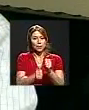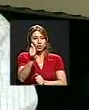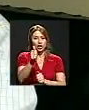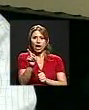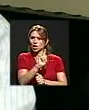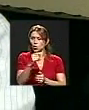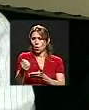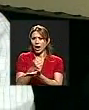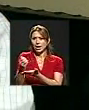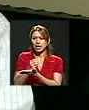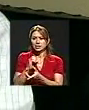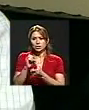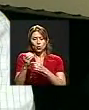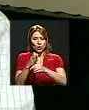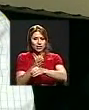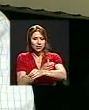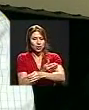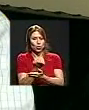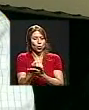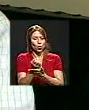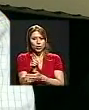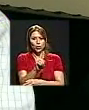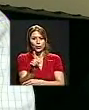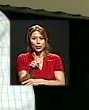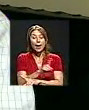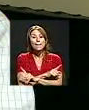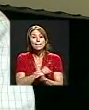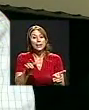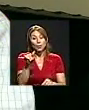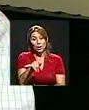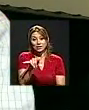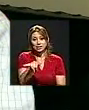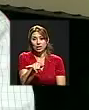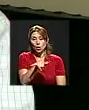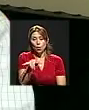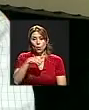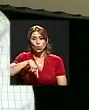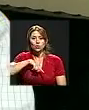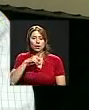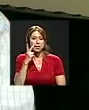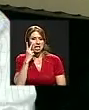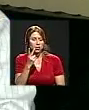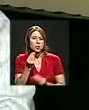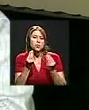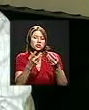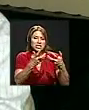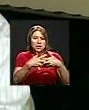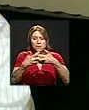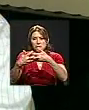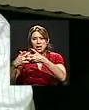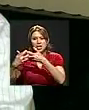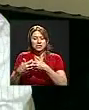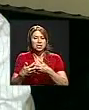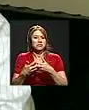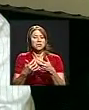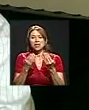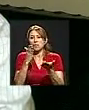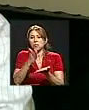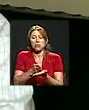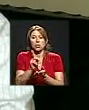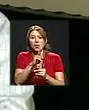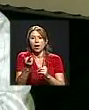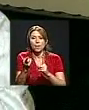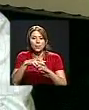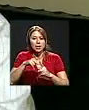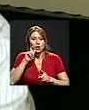crecimiento económico. Pero así como estamos viendo que muchas empresas hasta han dejado de aplicar el código de